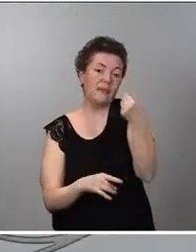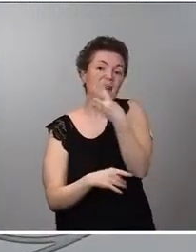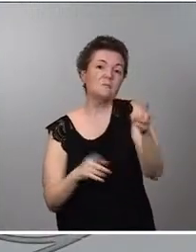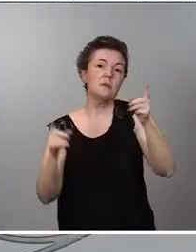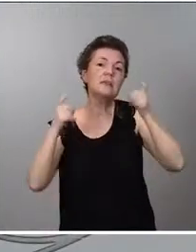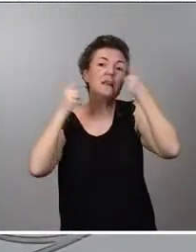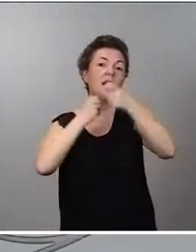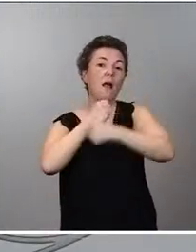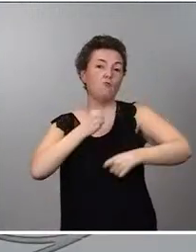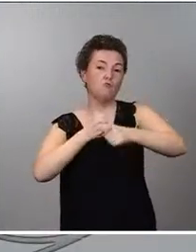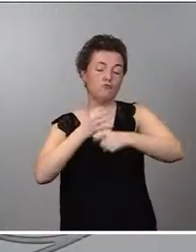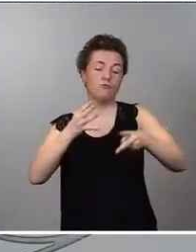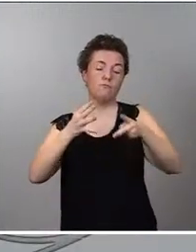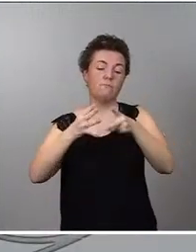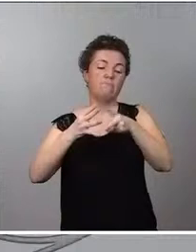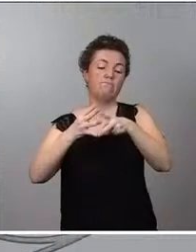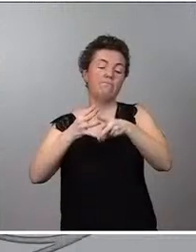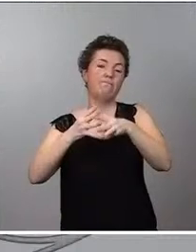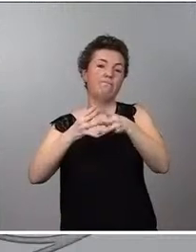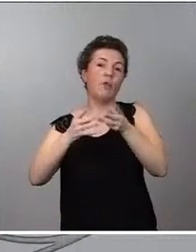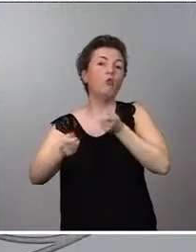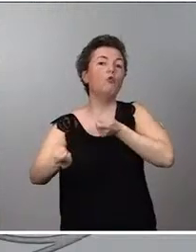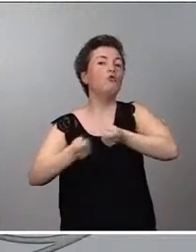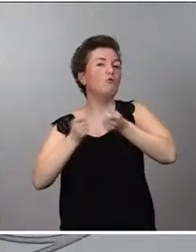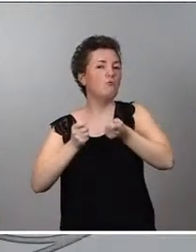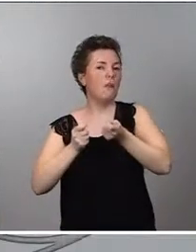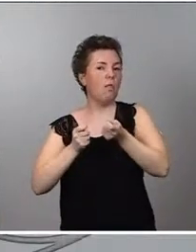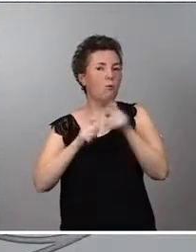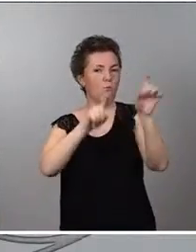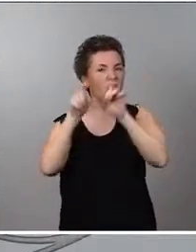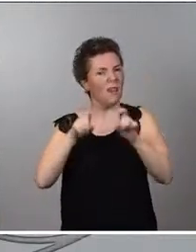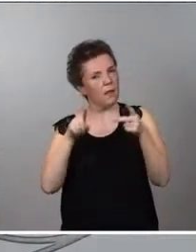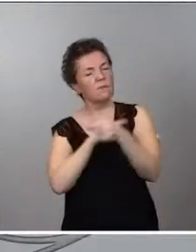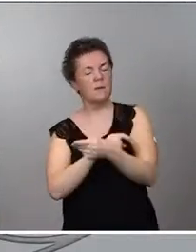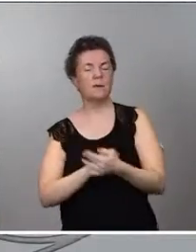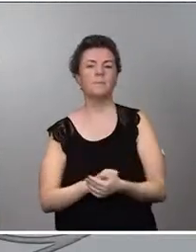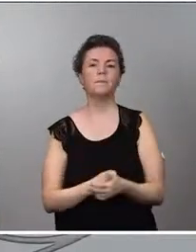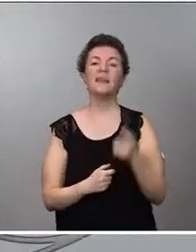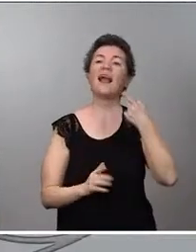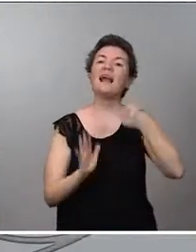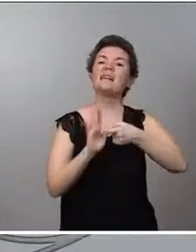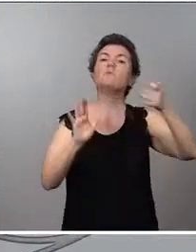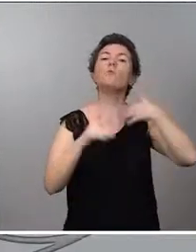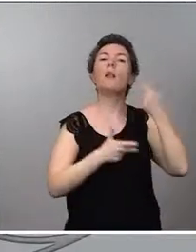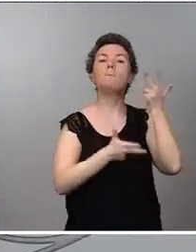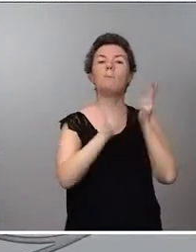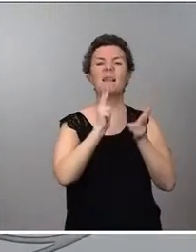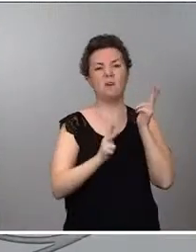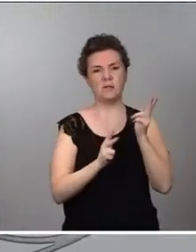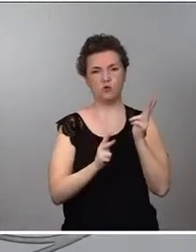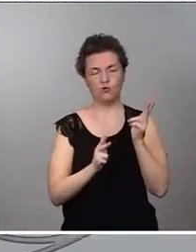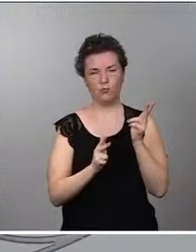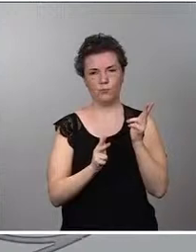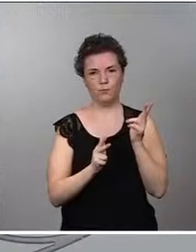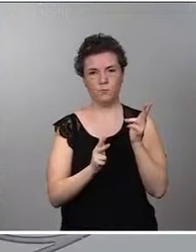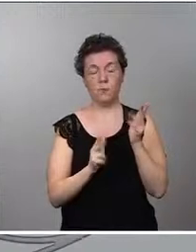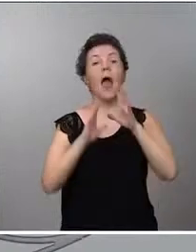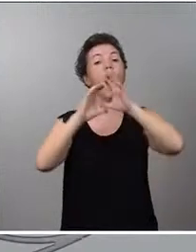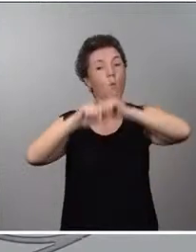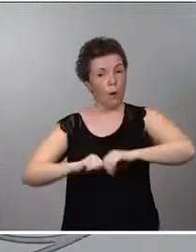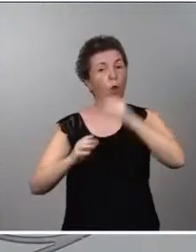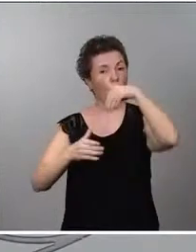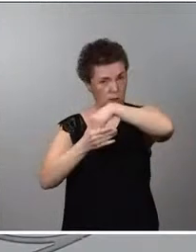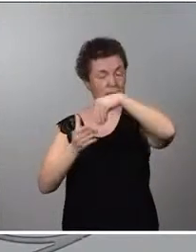tener, digamos, controlado también esa parte de movilidad. Y la excepción ha sido el País Vasco que estaba de acuerdo con el contenido,